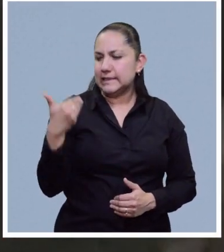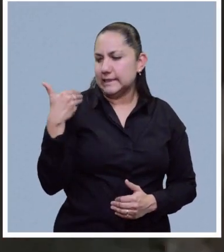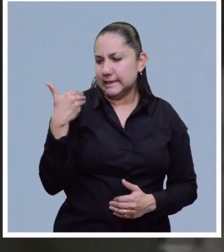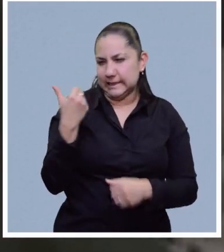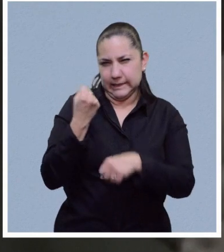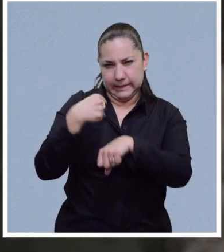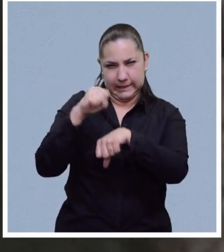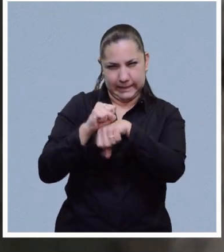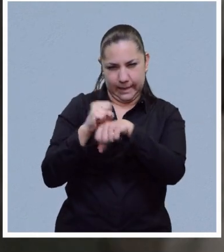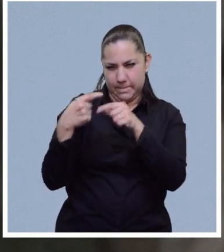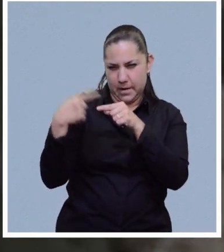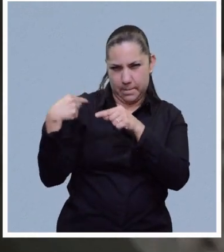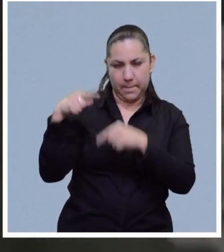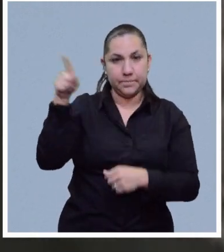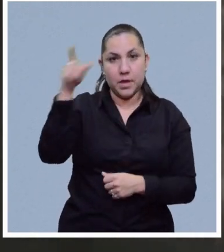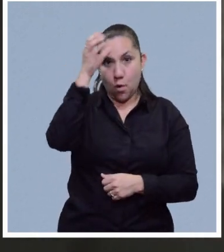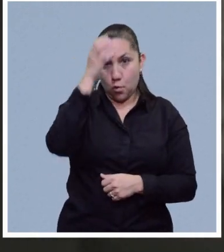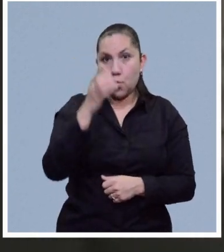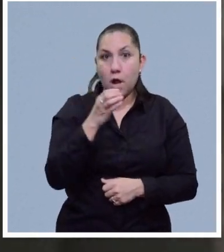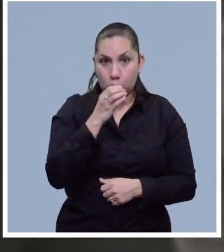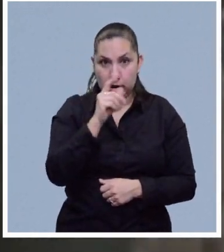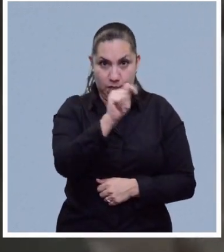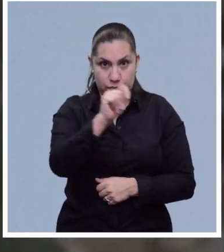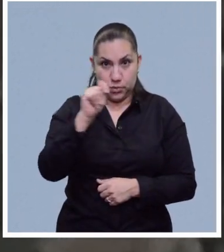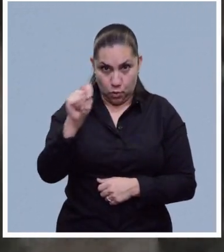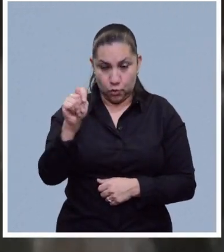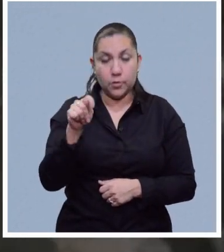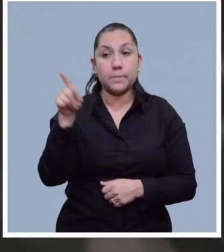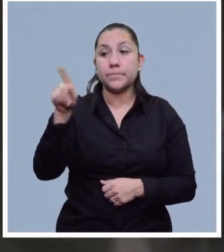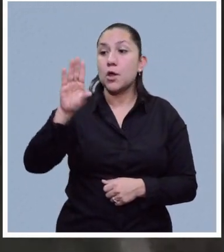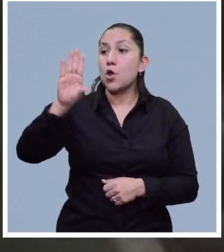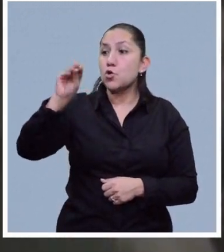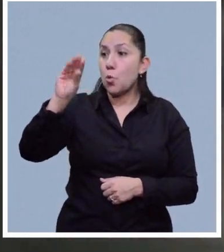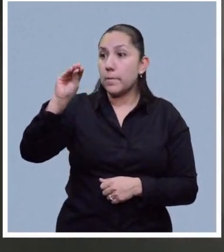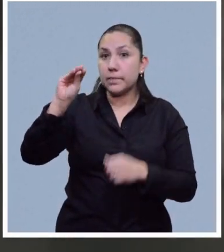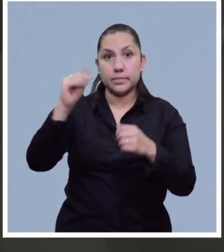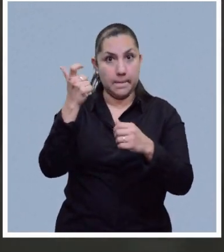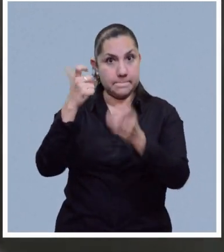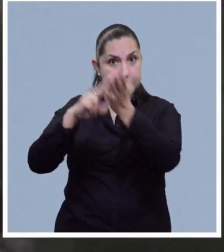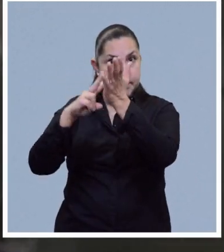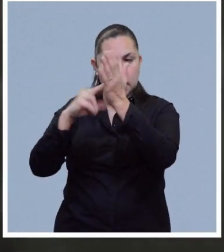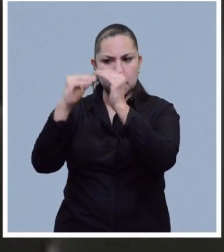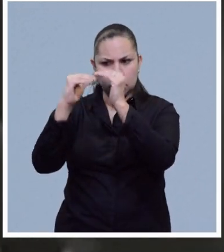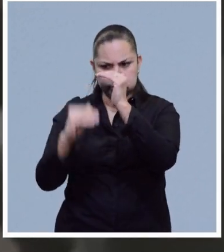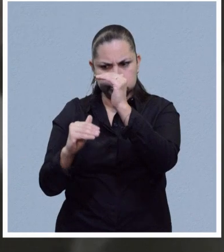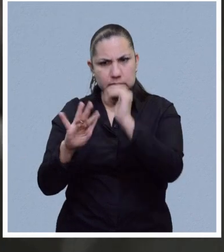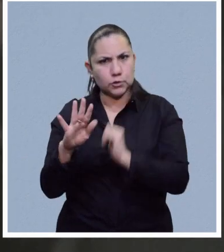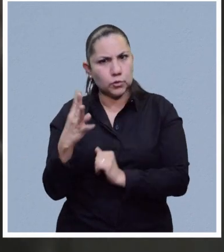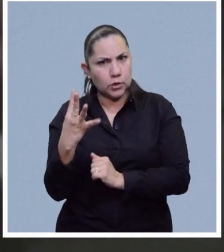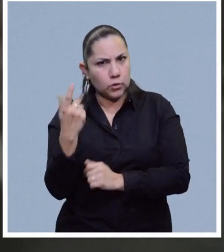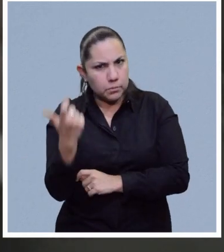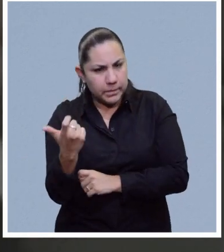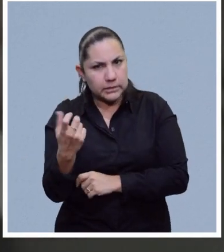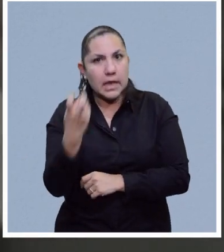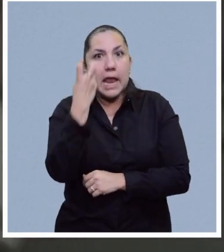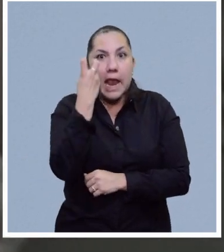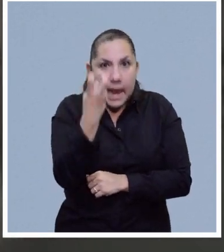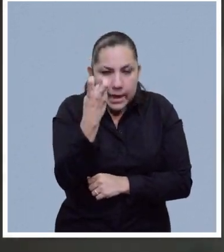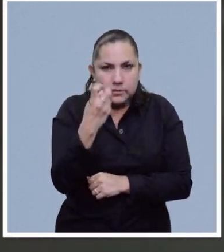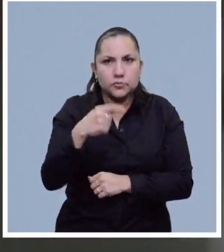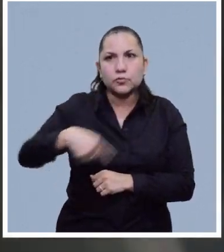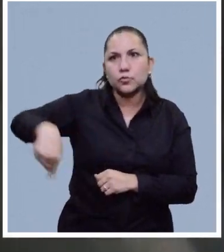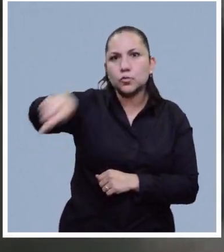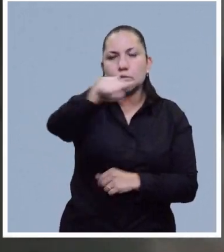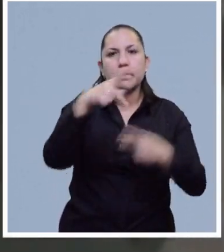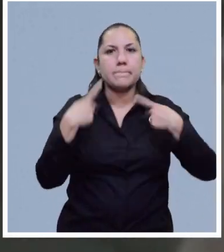Hace unas semanas en Torreón, Coahuila, el huevo bajó de 90 a 54 pesos el kilo. Esta disminución provocó que la